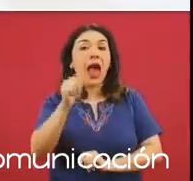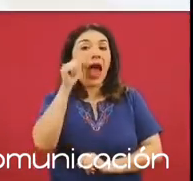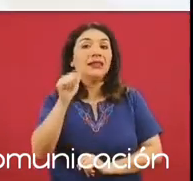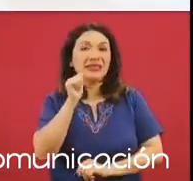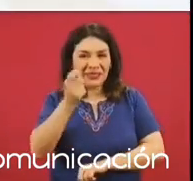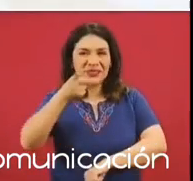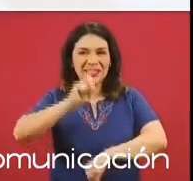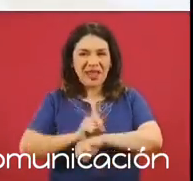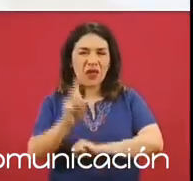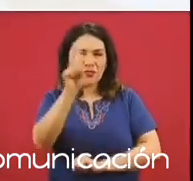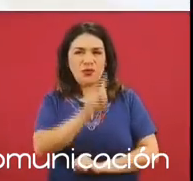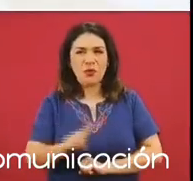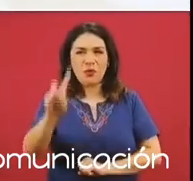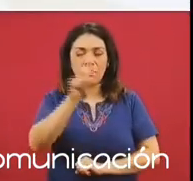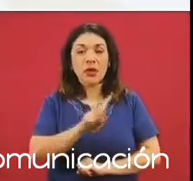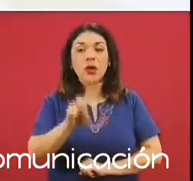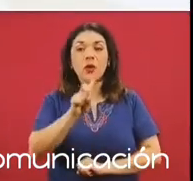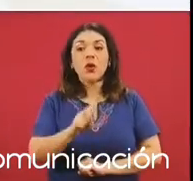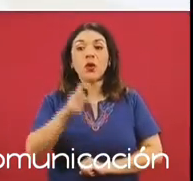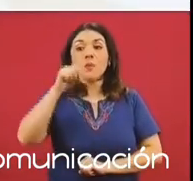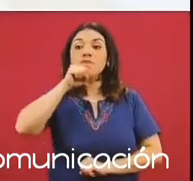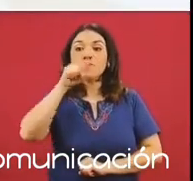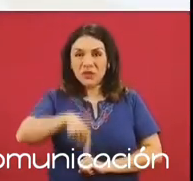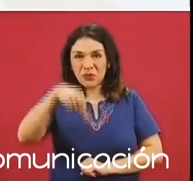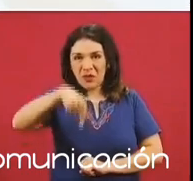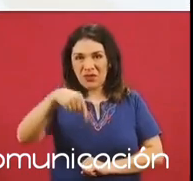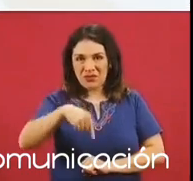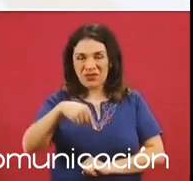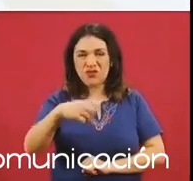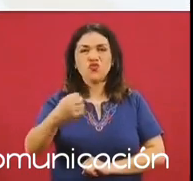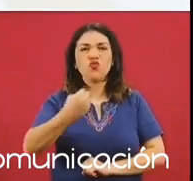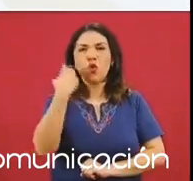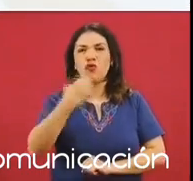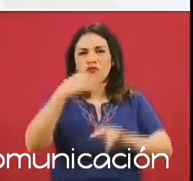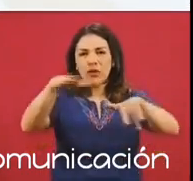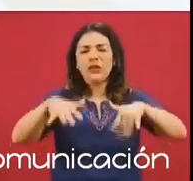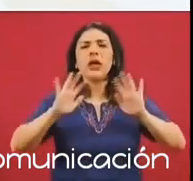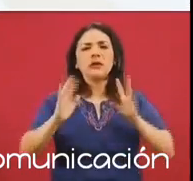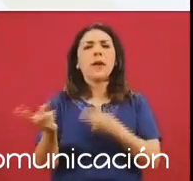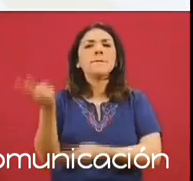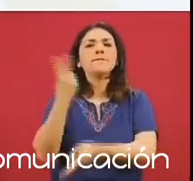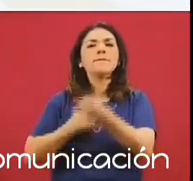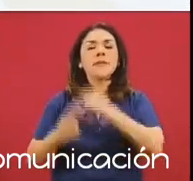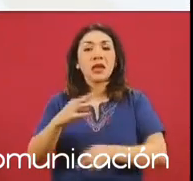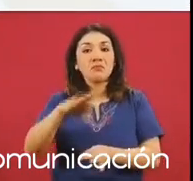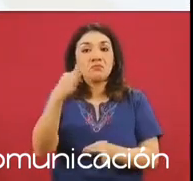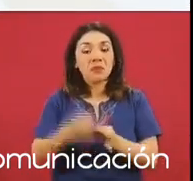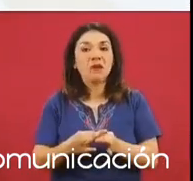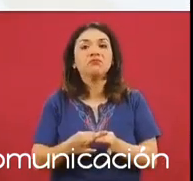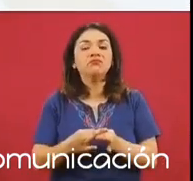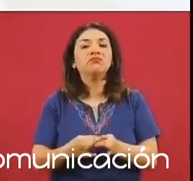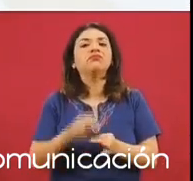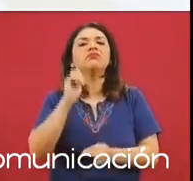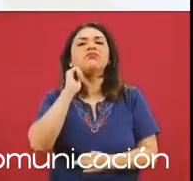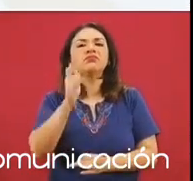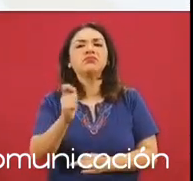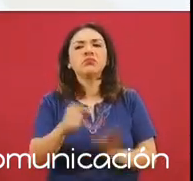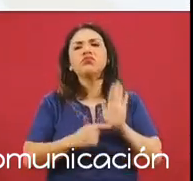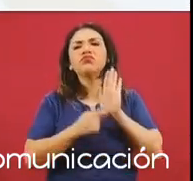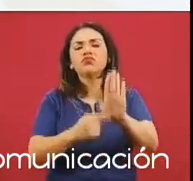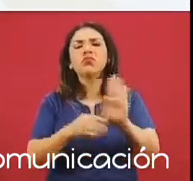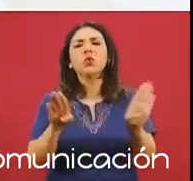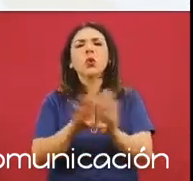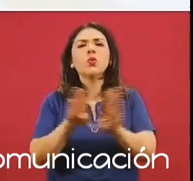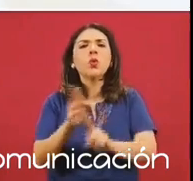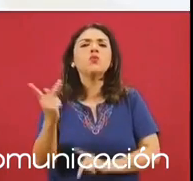de ayer, domingo, en este espacio se presentó de manera transversal las